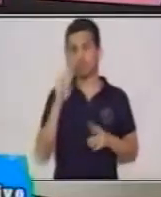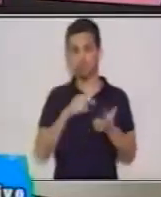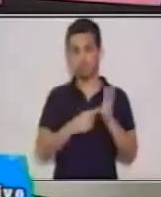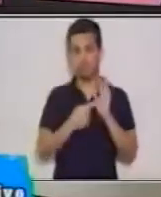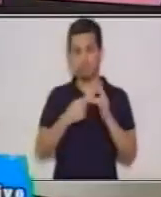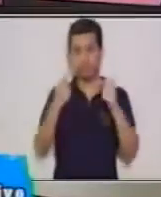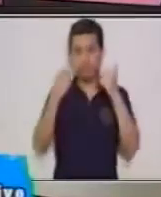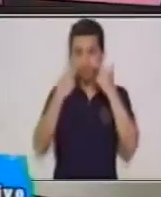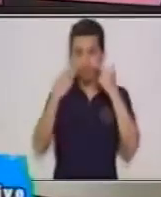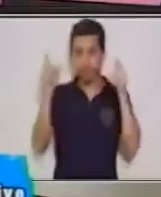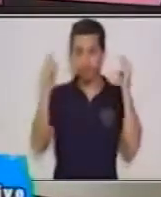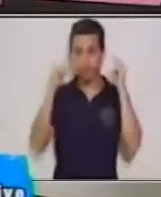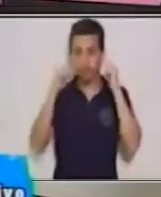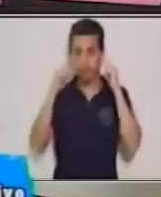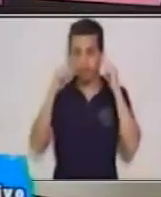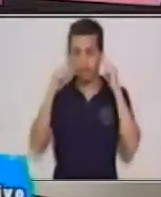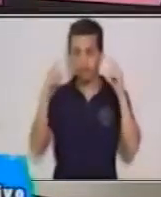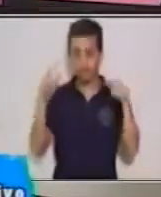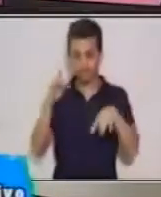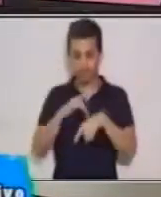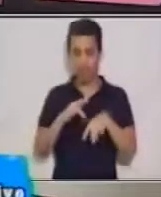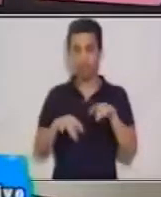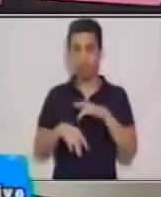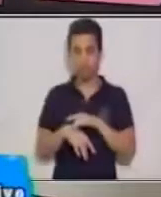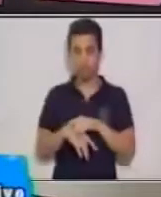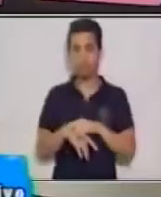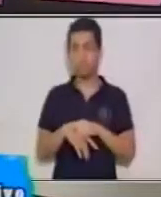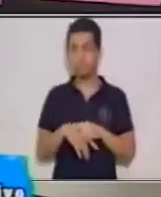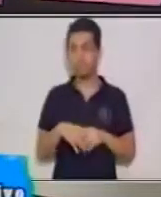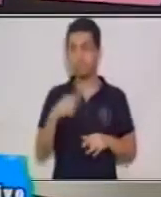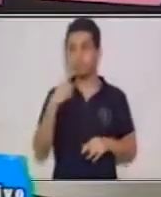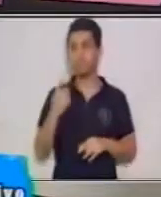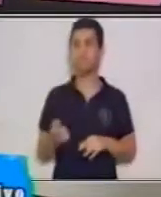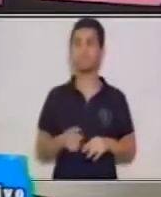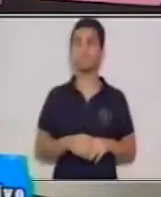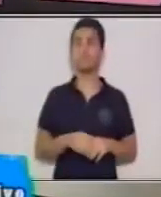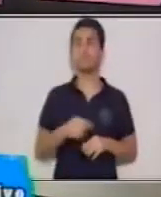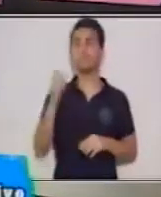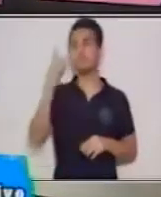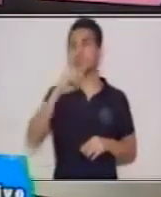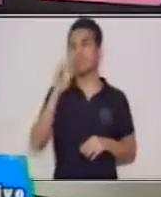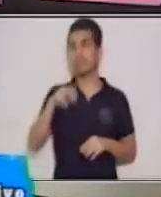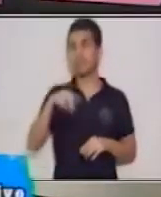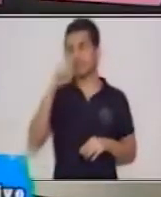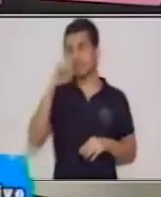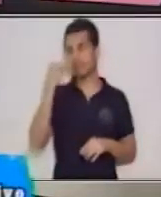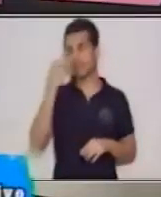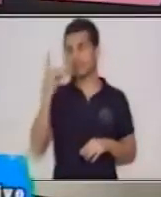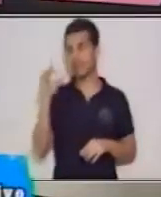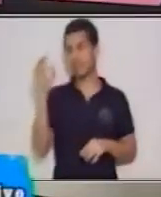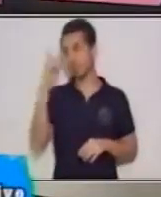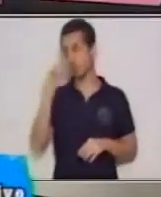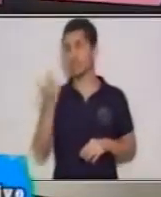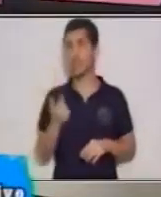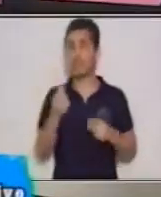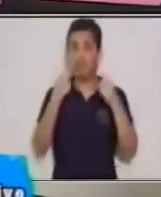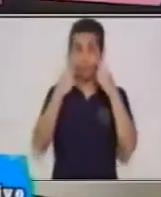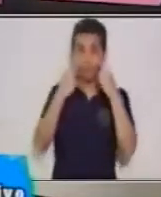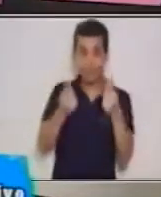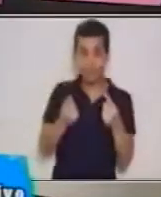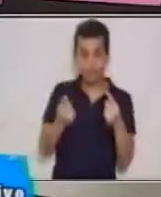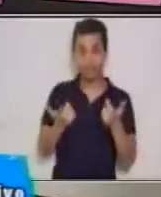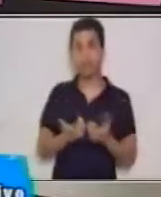vamos a hablar en este momento de nuestros sentidos, que conforman el sentido de la vista,